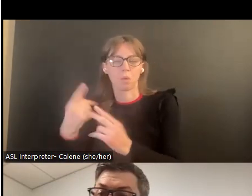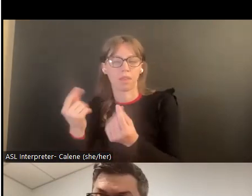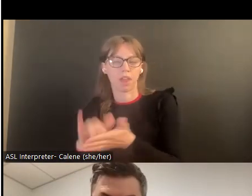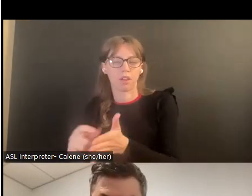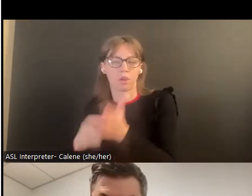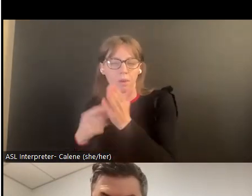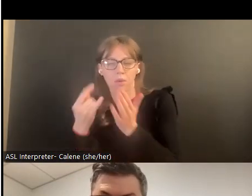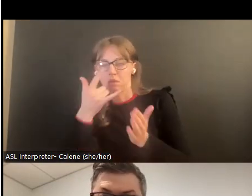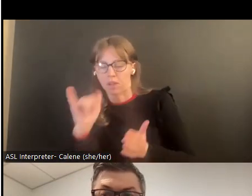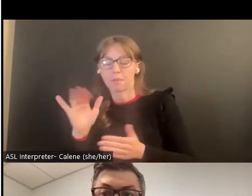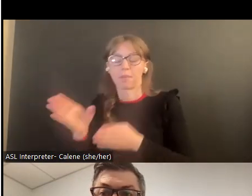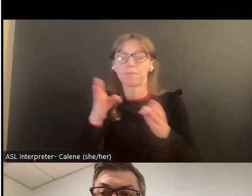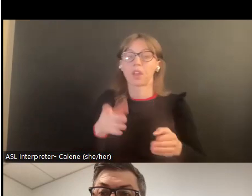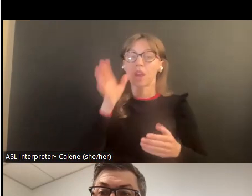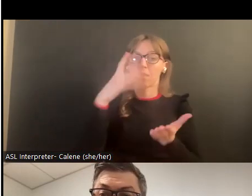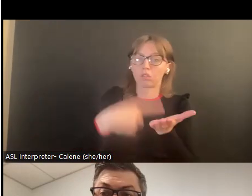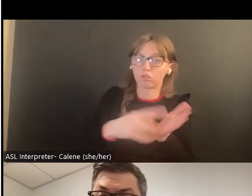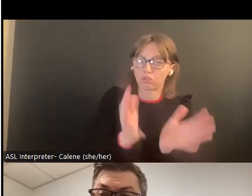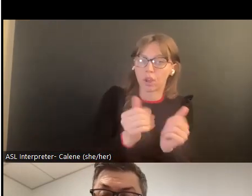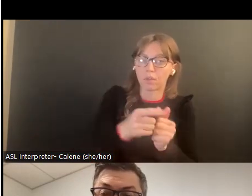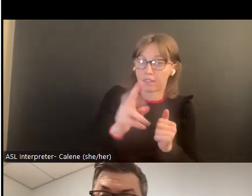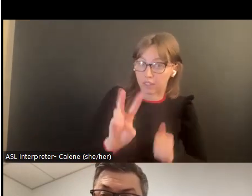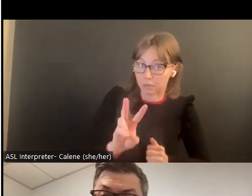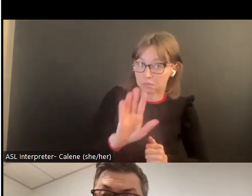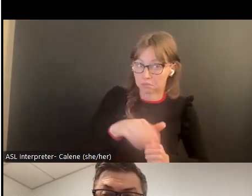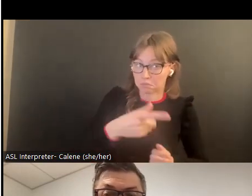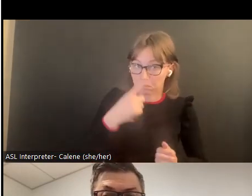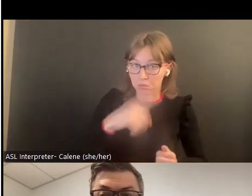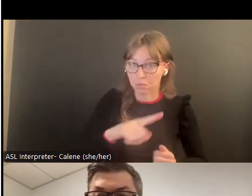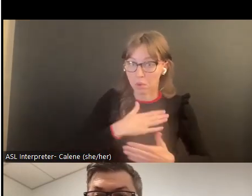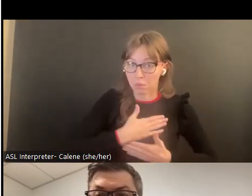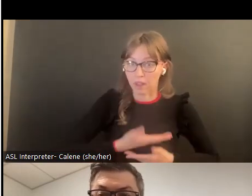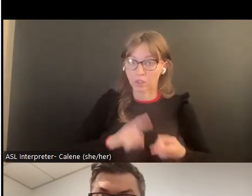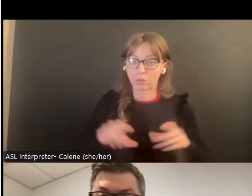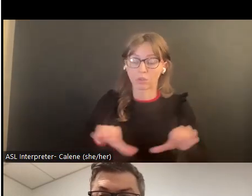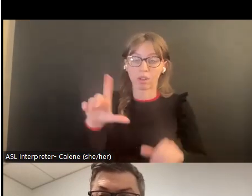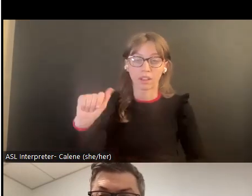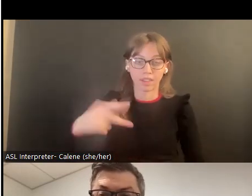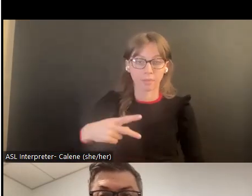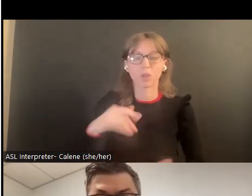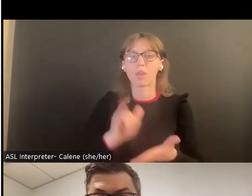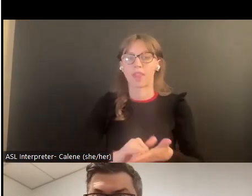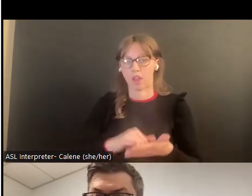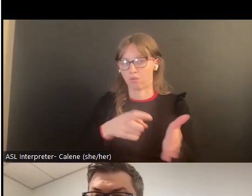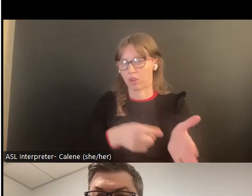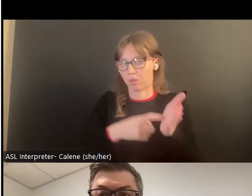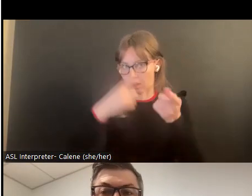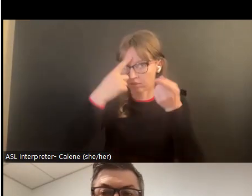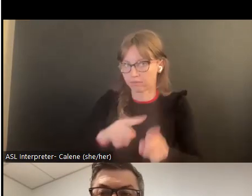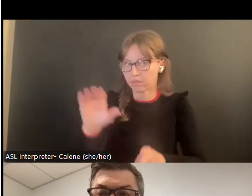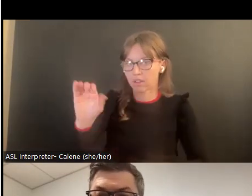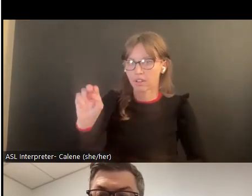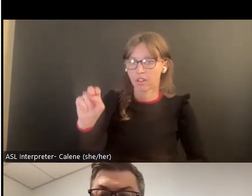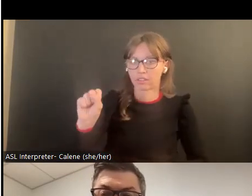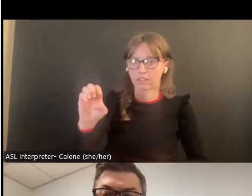ellos lo van a hacer también. Vamos a entrar en más detalle de ese proceso. Van a hablar con la víctima y preguntarles si están dispuestos